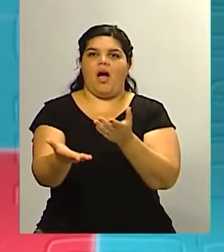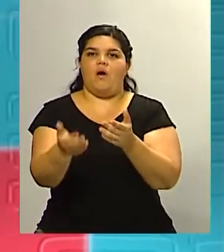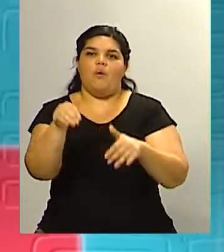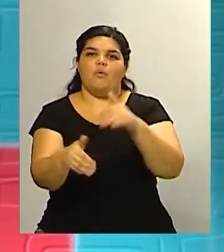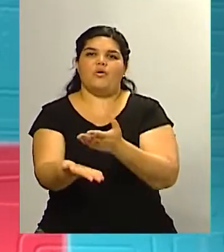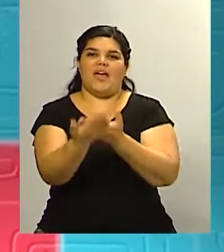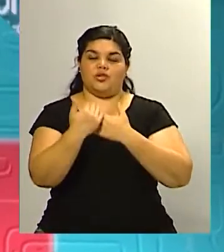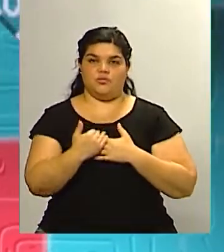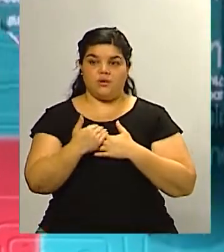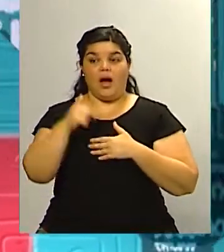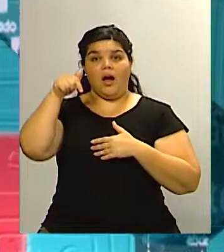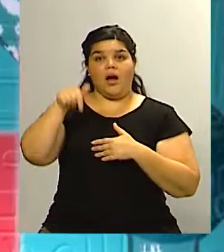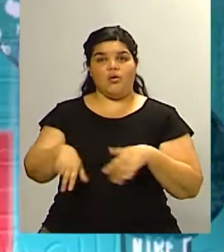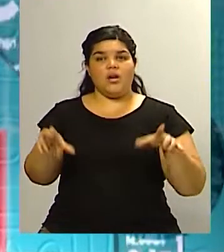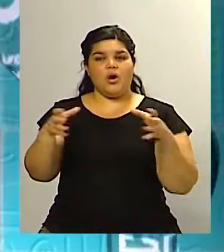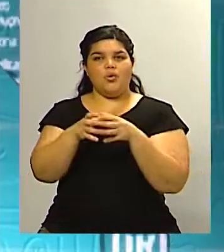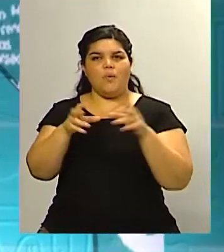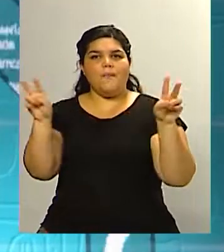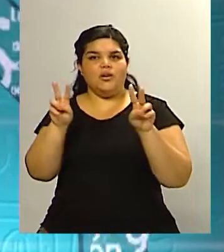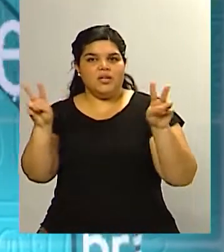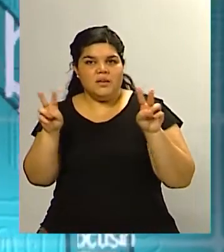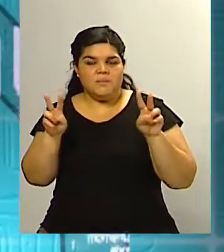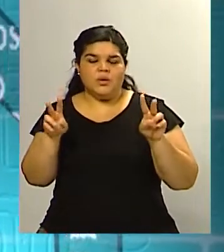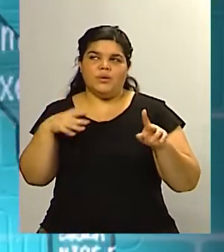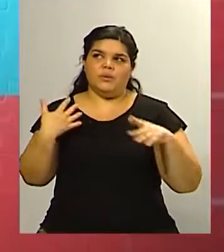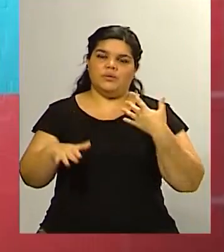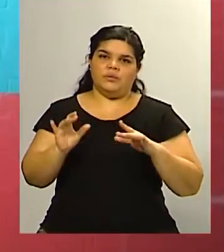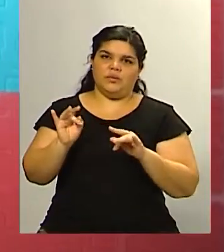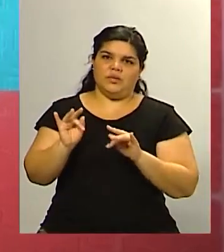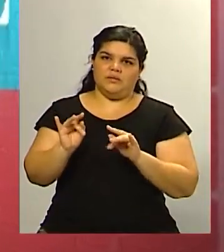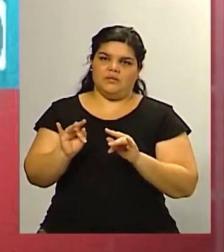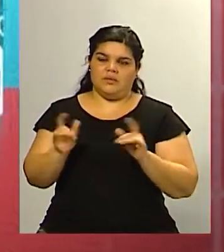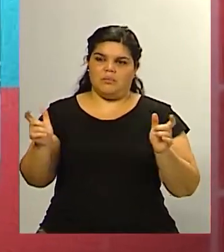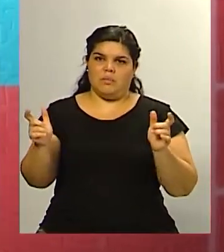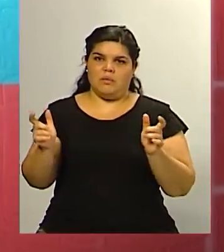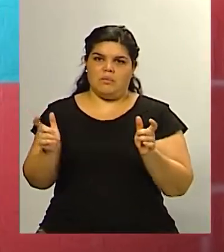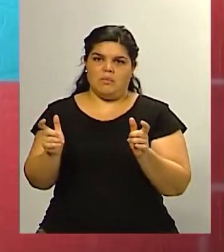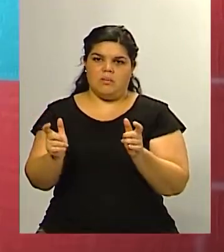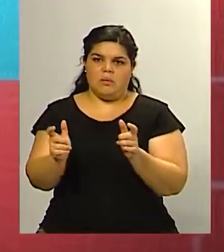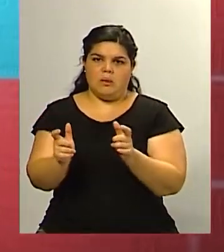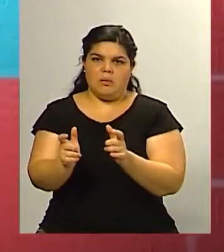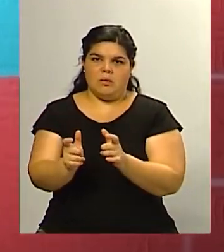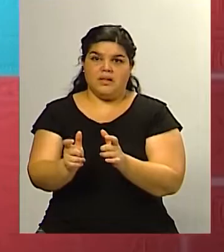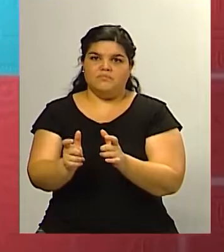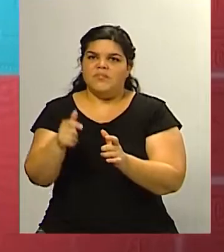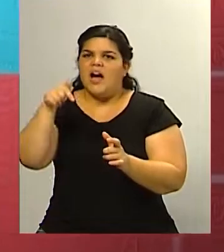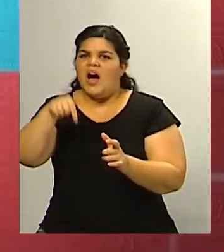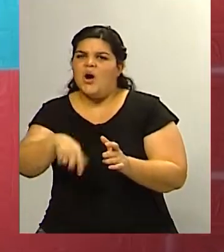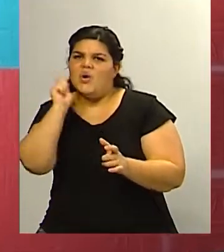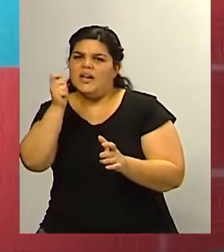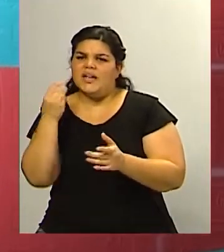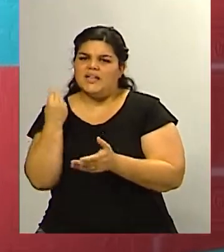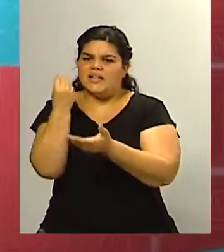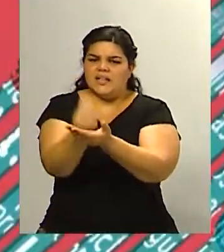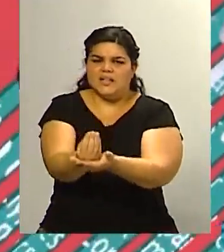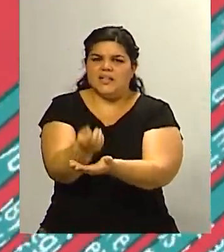entienden que han perdido un terreno que difícilmente logren recuperarlo en este tiempo y quién se perfila o quién debería perfilarse